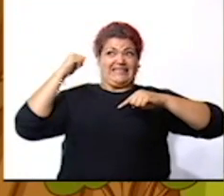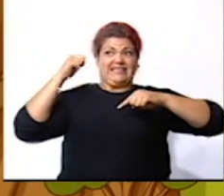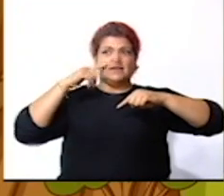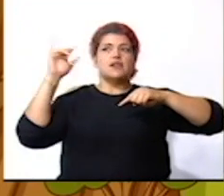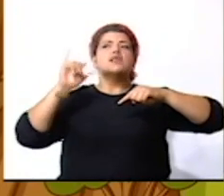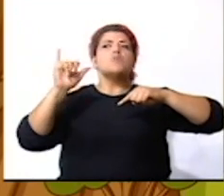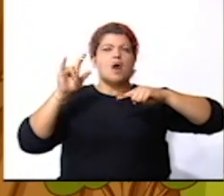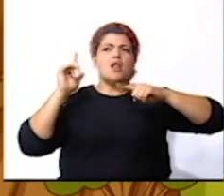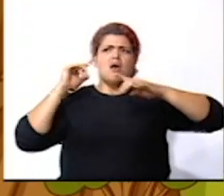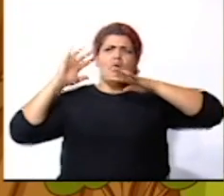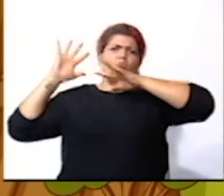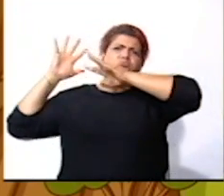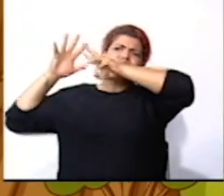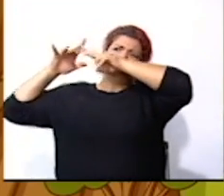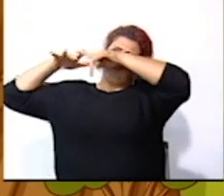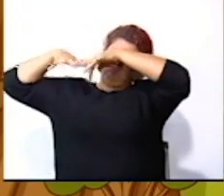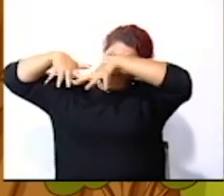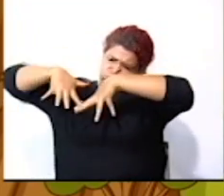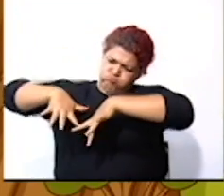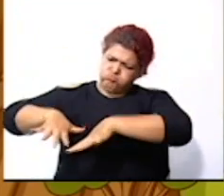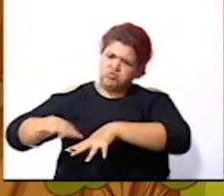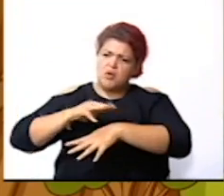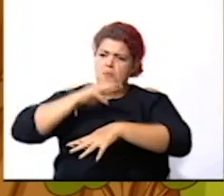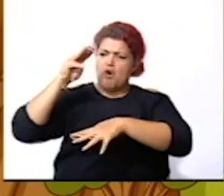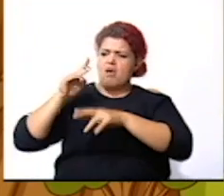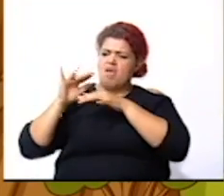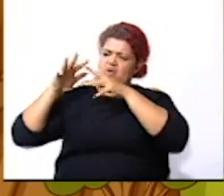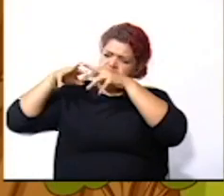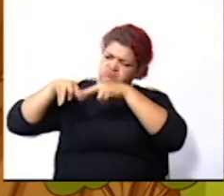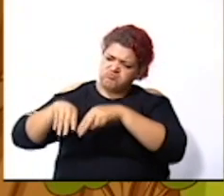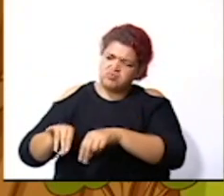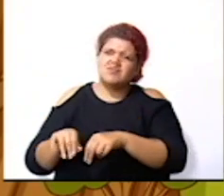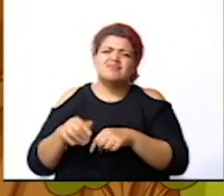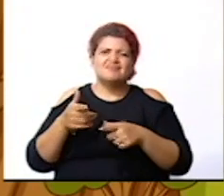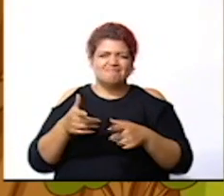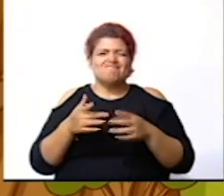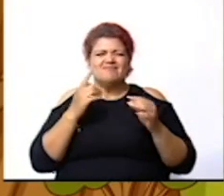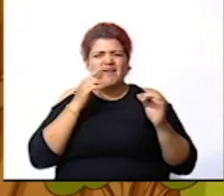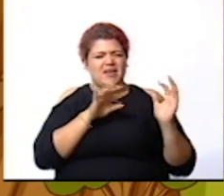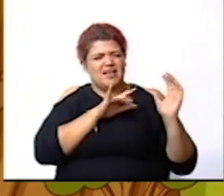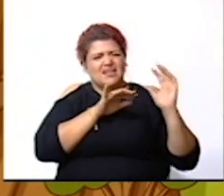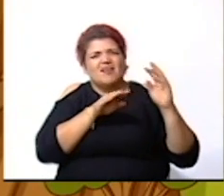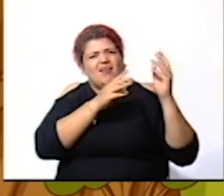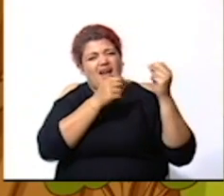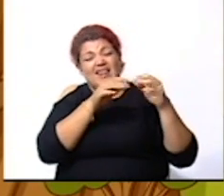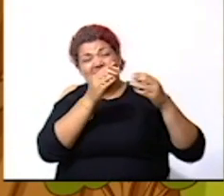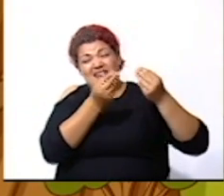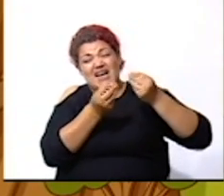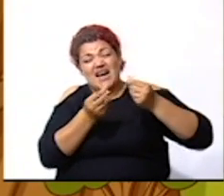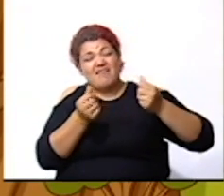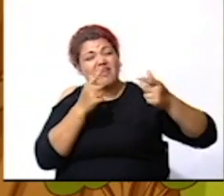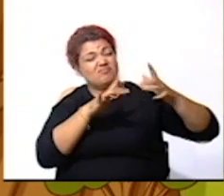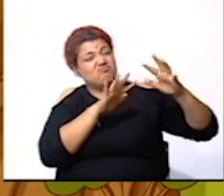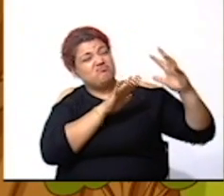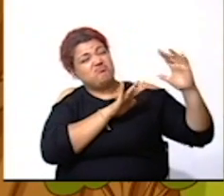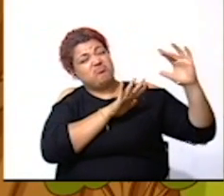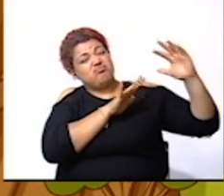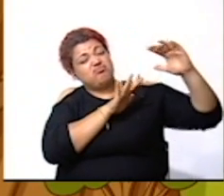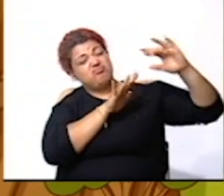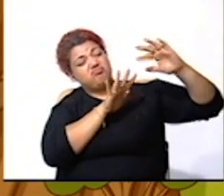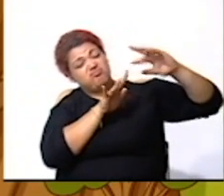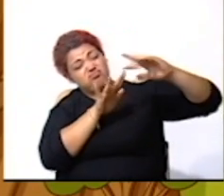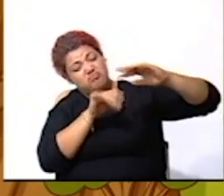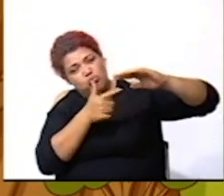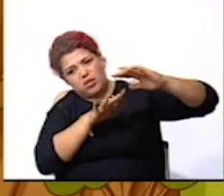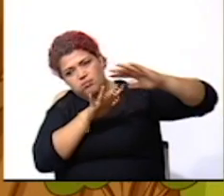entonces esto que provoca bueno la formación de material que se desliza y podría caer